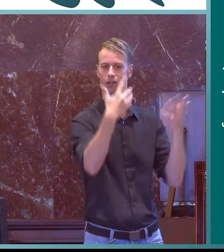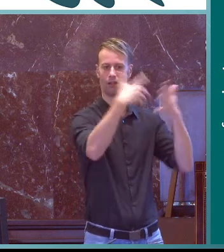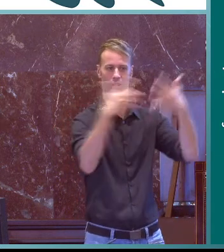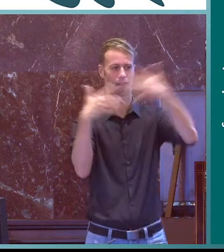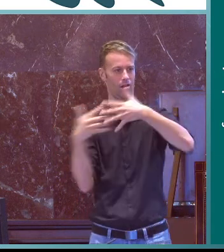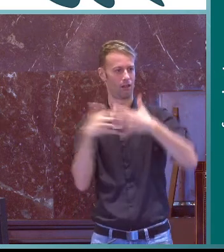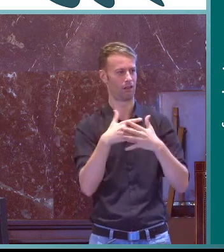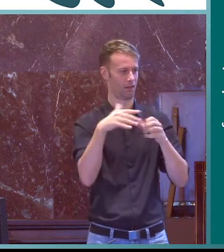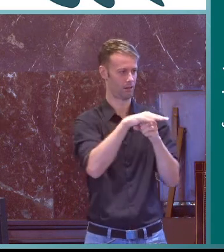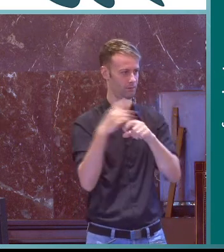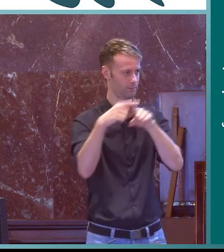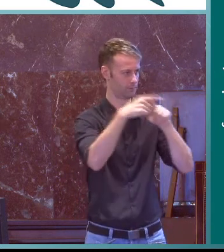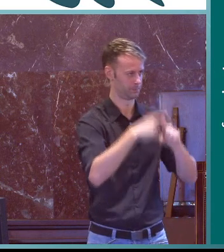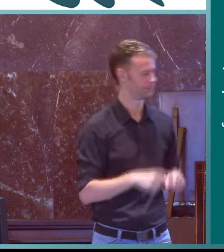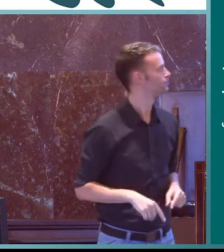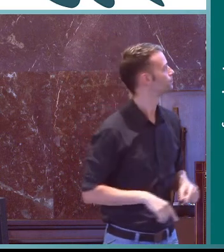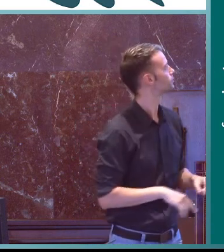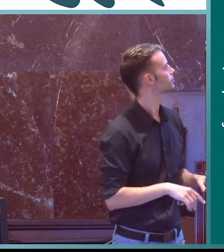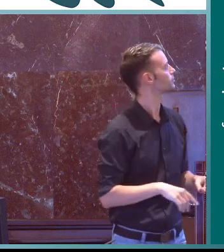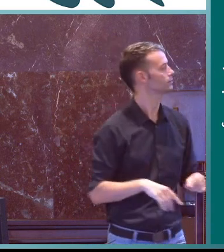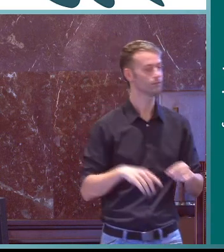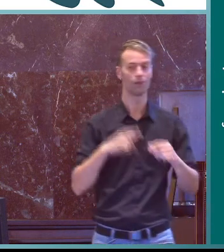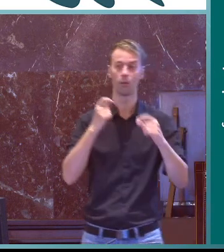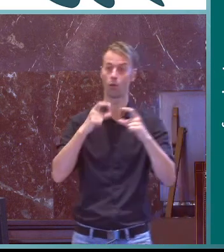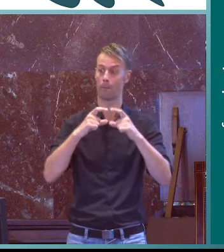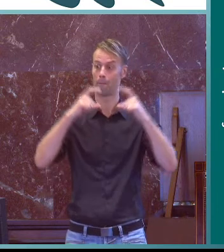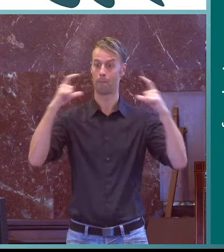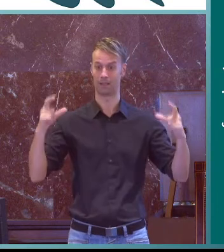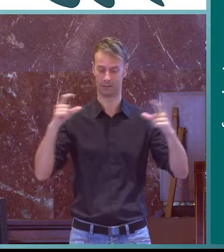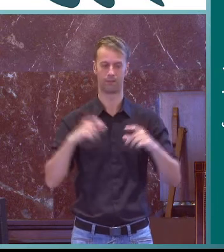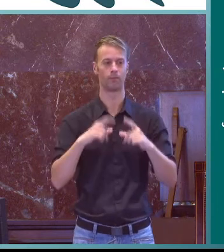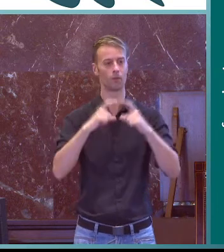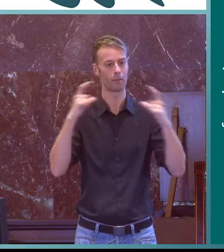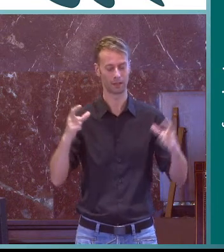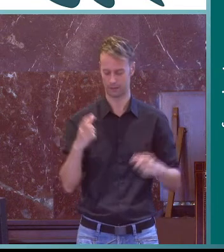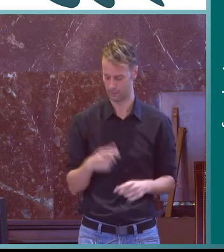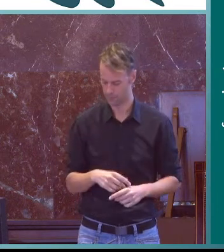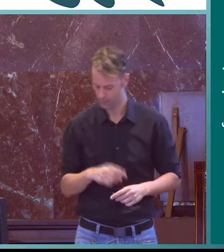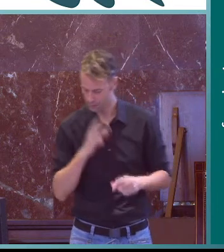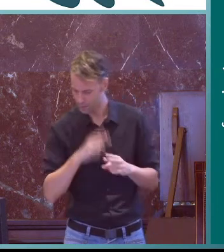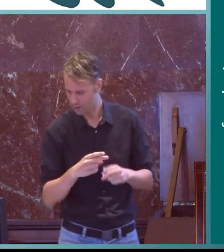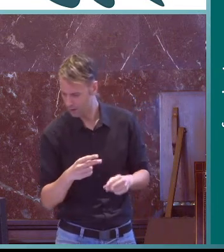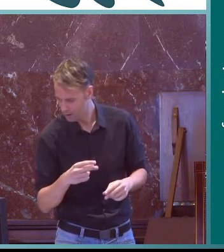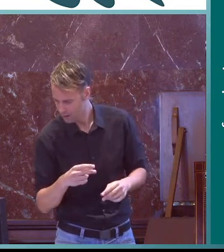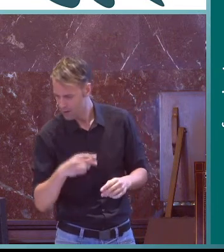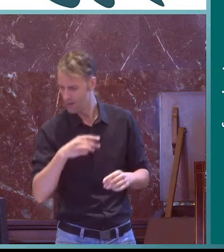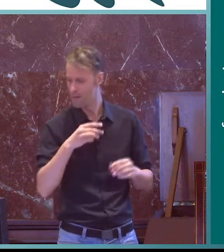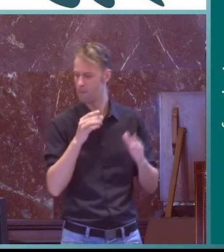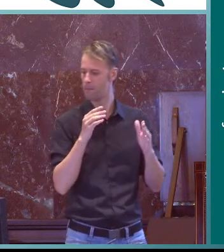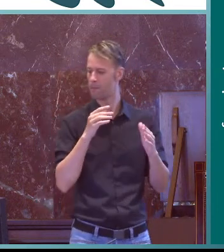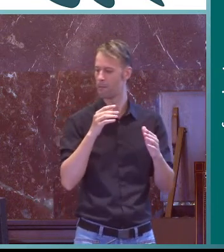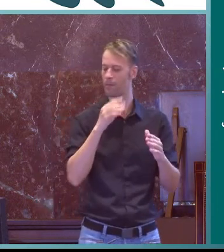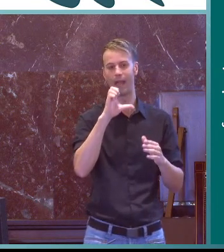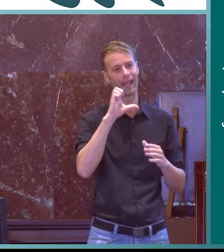que son las flechas veis que están las flechas que entremezclan los diferentes sistemas en el siguiente círculo en la siguiente circunferencia